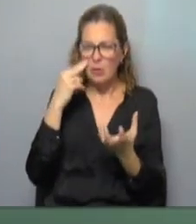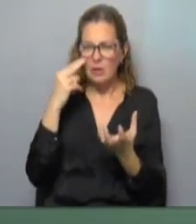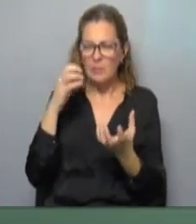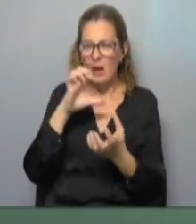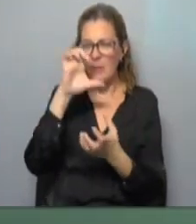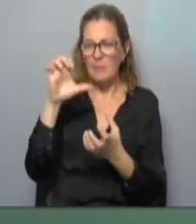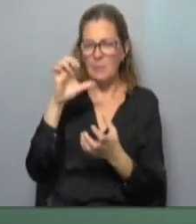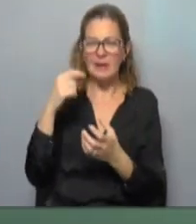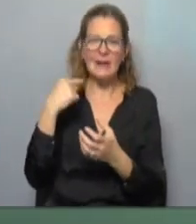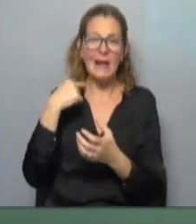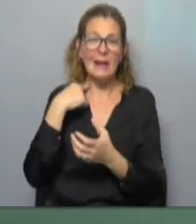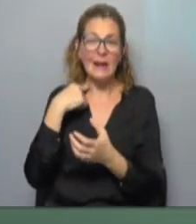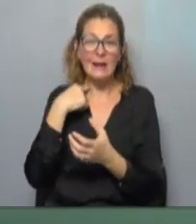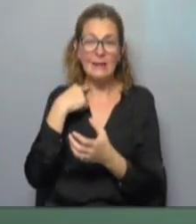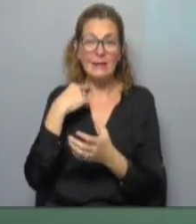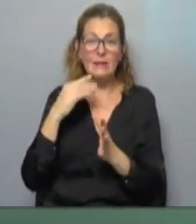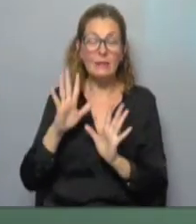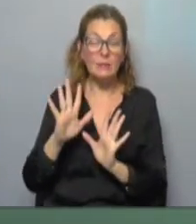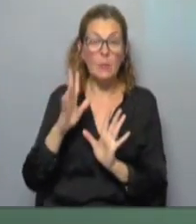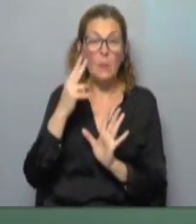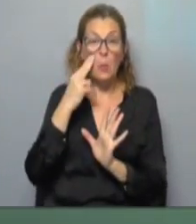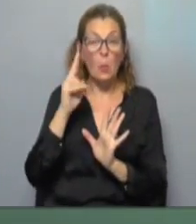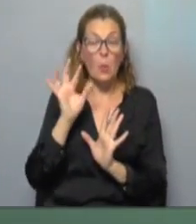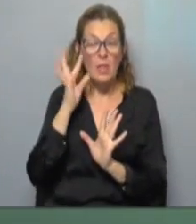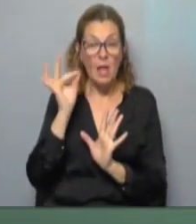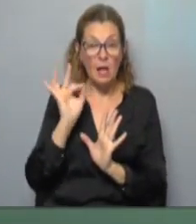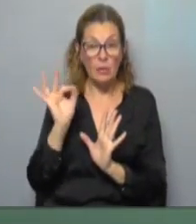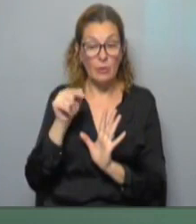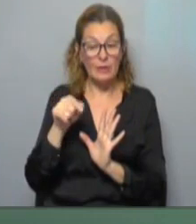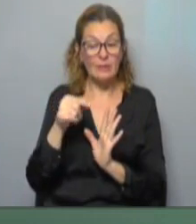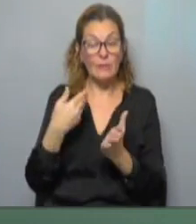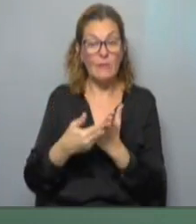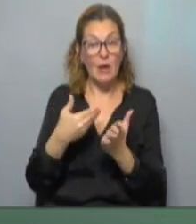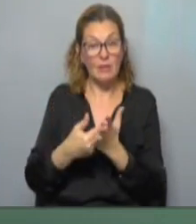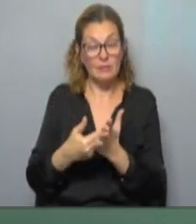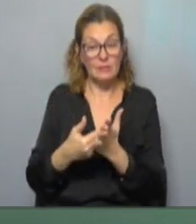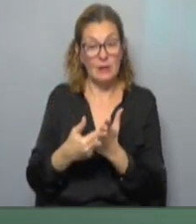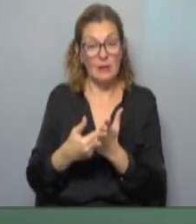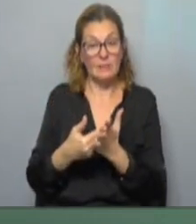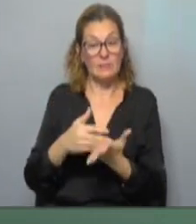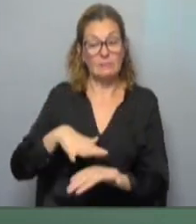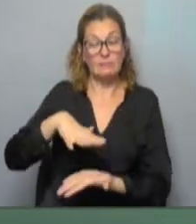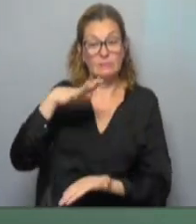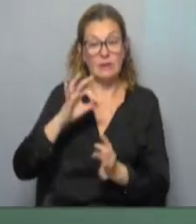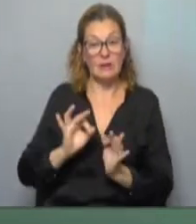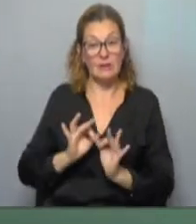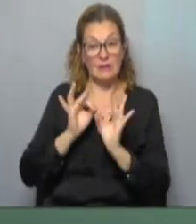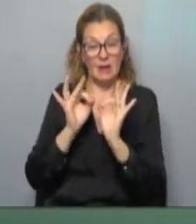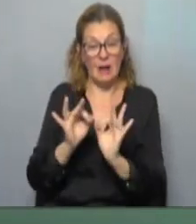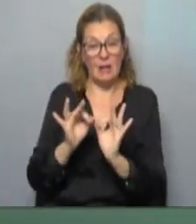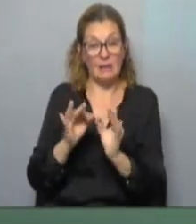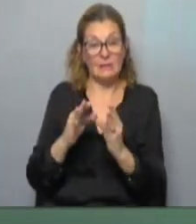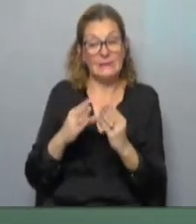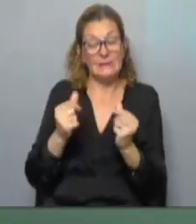vinculadas al abastecimiento de Supergas pone en riesgo justamente ese abastecimiento o ese producto y su llegada, siendo aparte tan